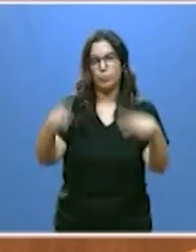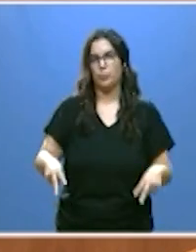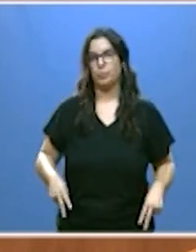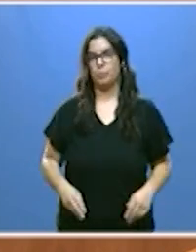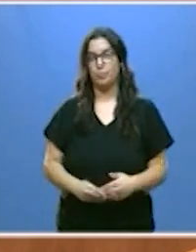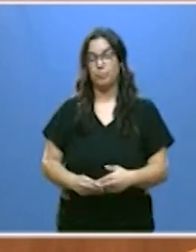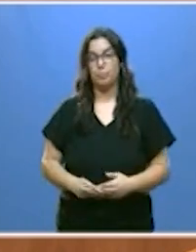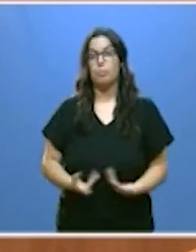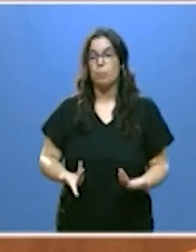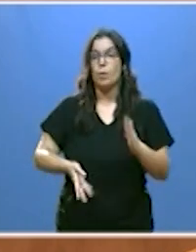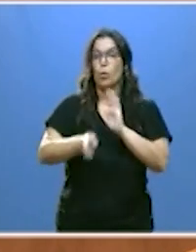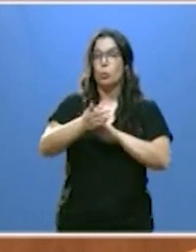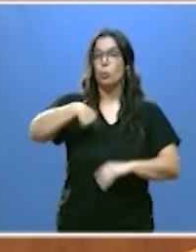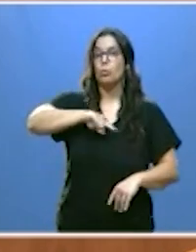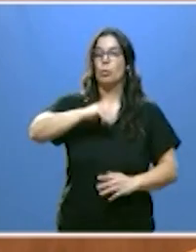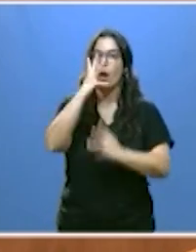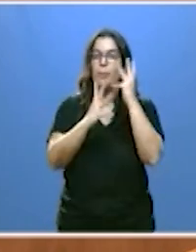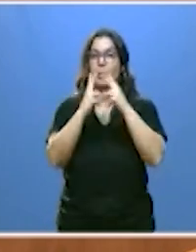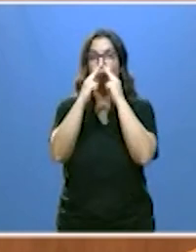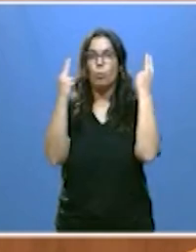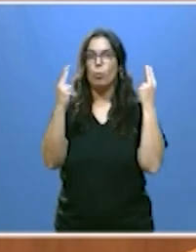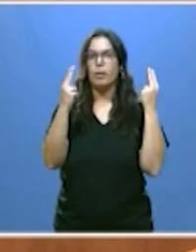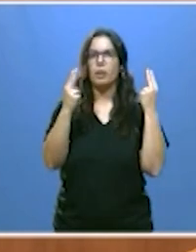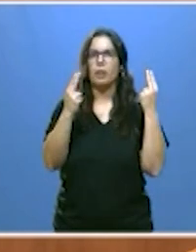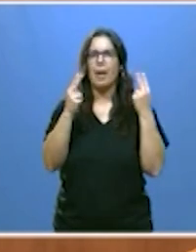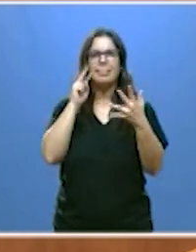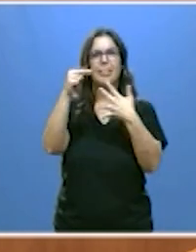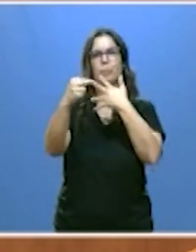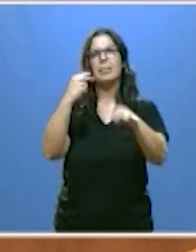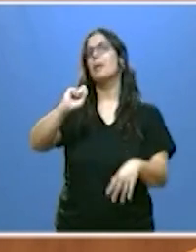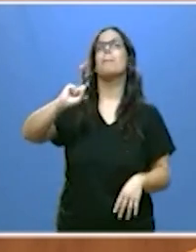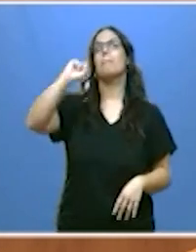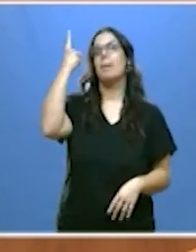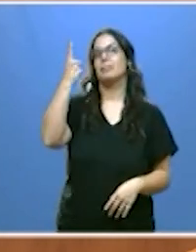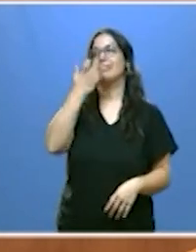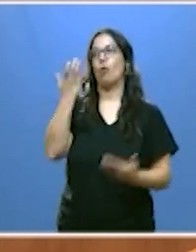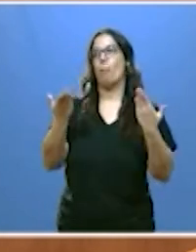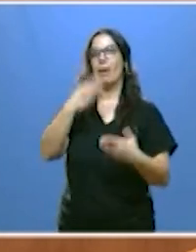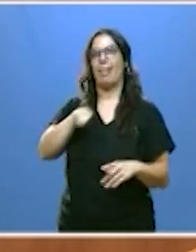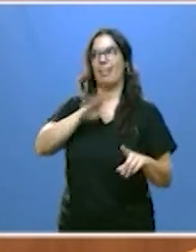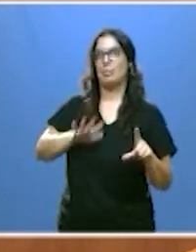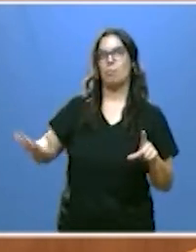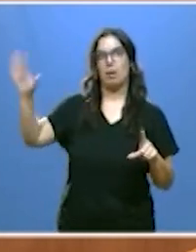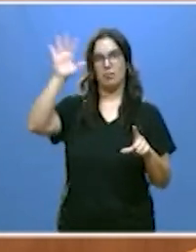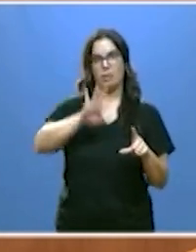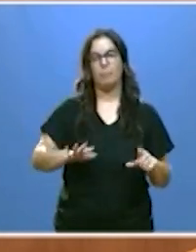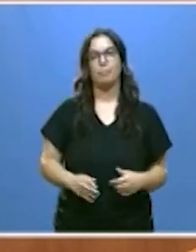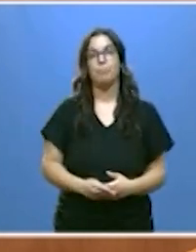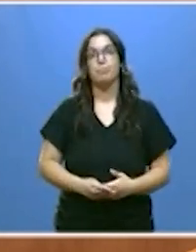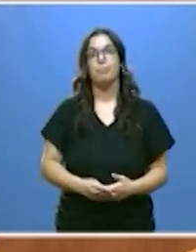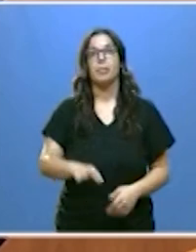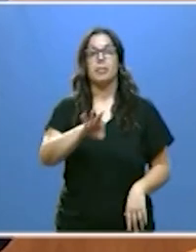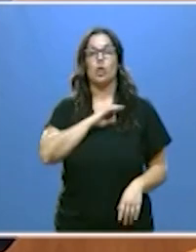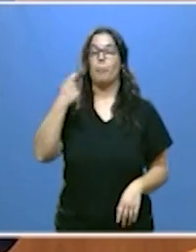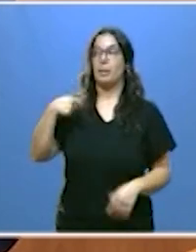y seguimos siendo una de las administraciones públicas más transparentes de toda España señor presidente